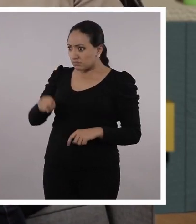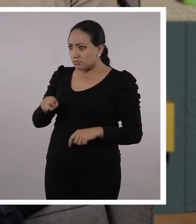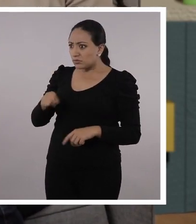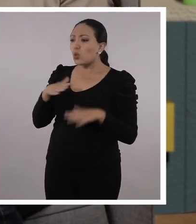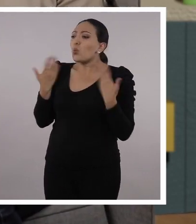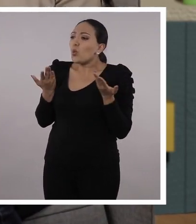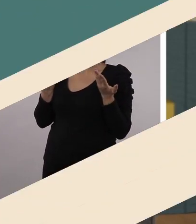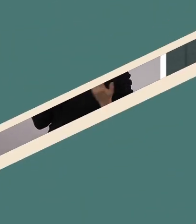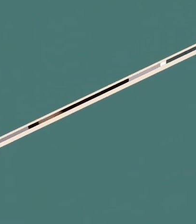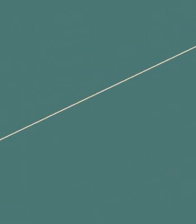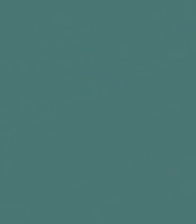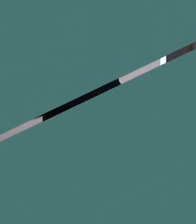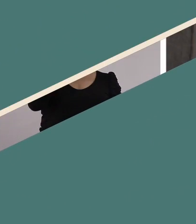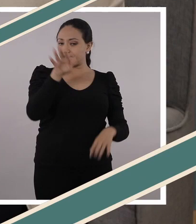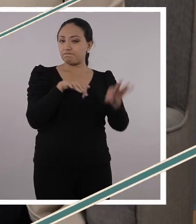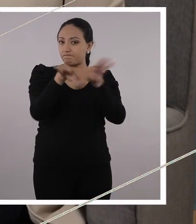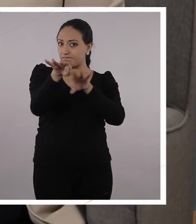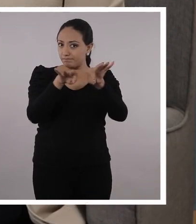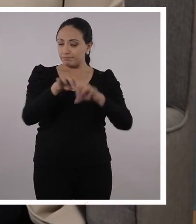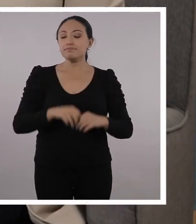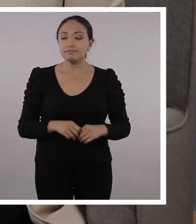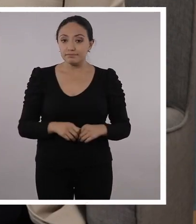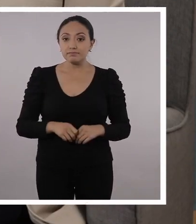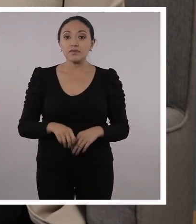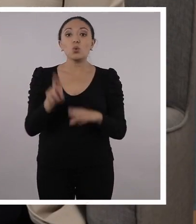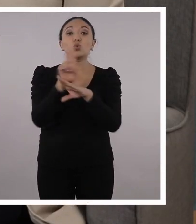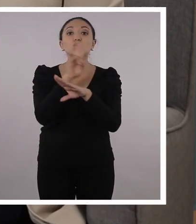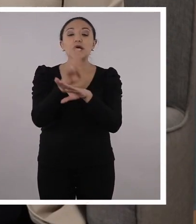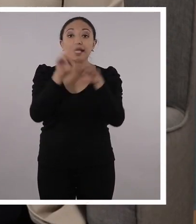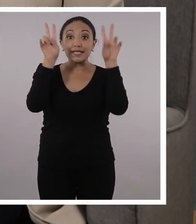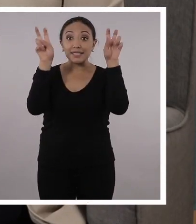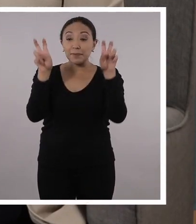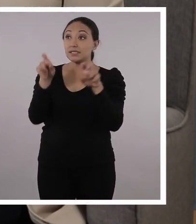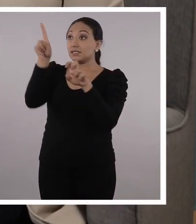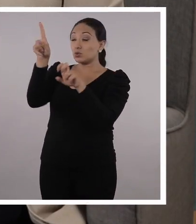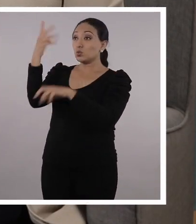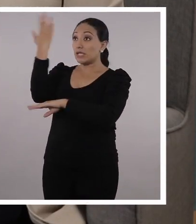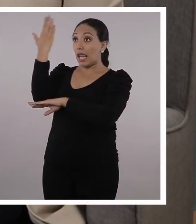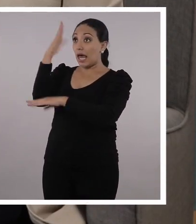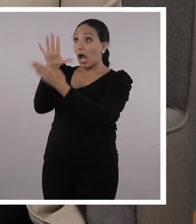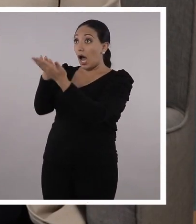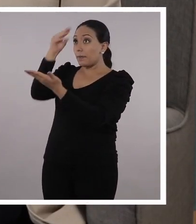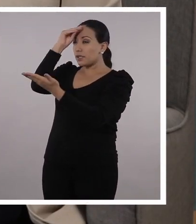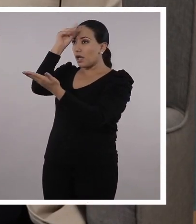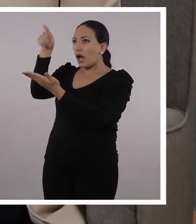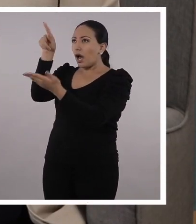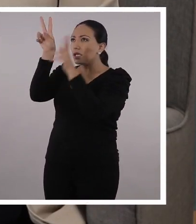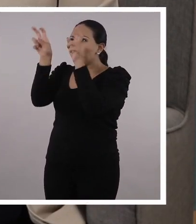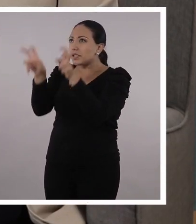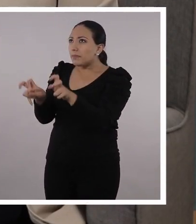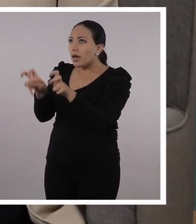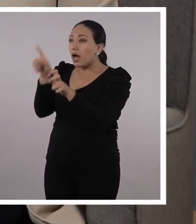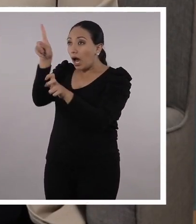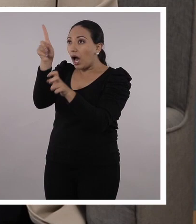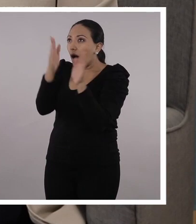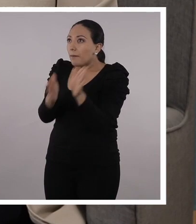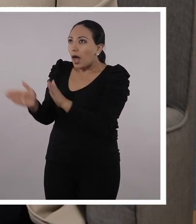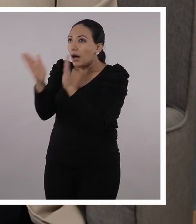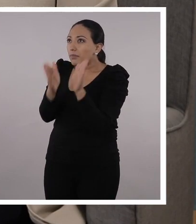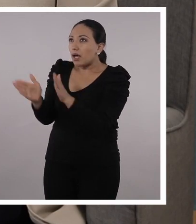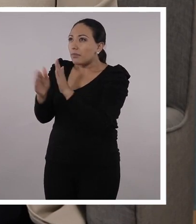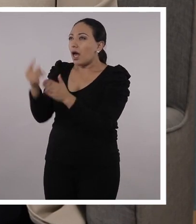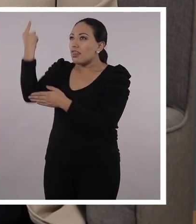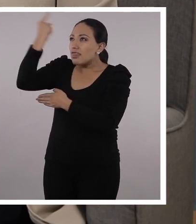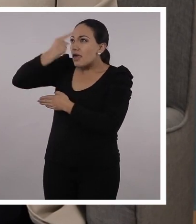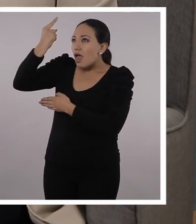¿En serio? ¿Cómo lo harás? Bueno, para empezar, utilizaré los temas de aprender la tele. Porque en ellas tenemos temas